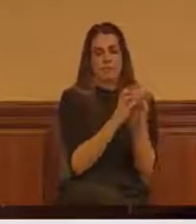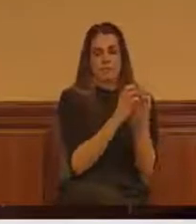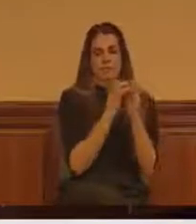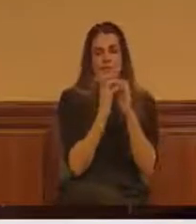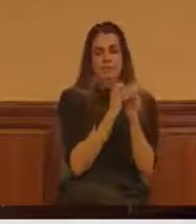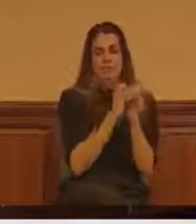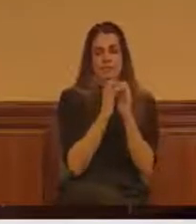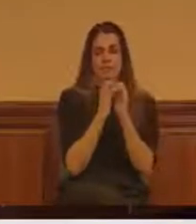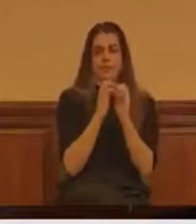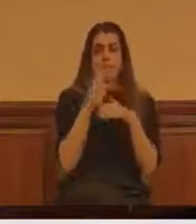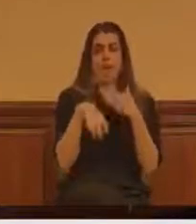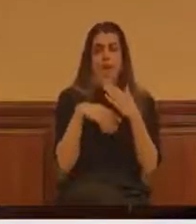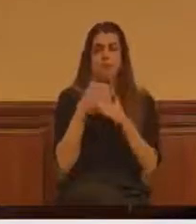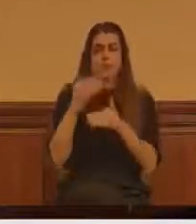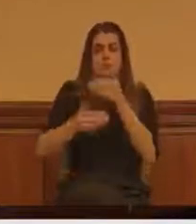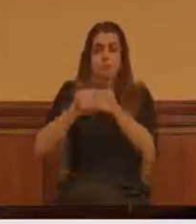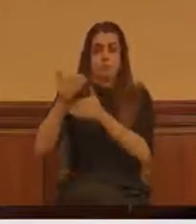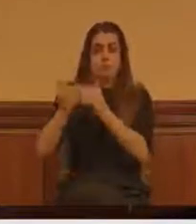ido más allá.